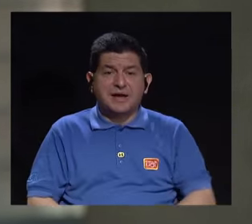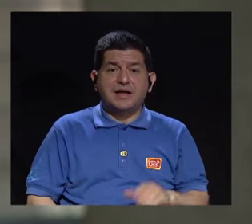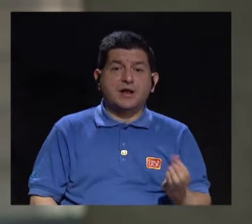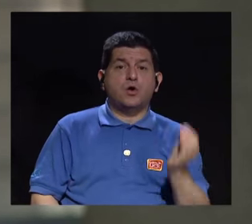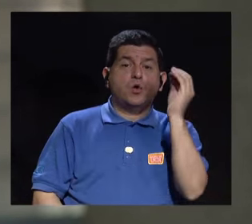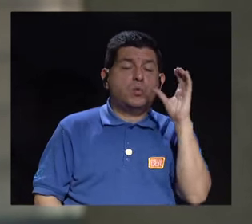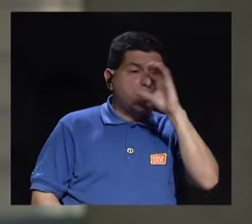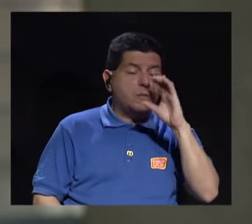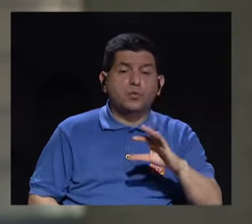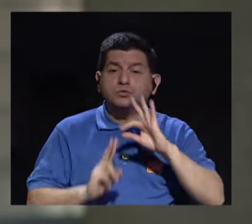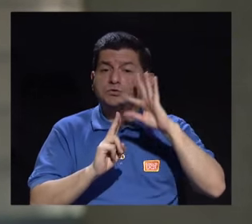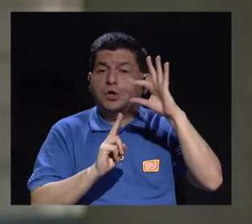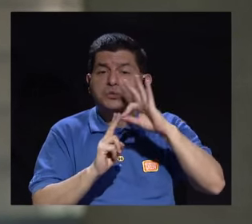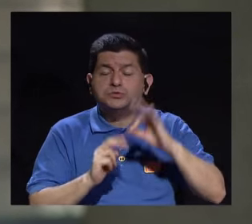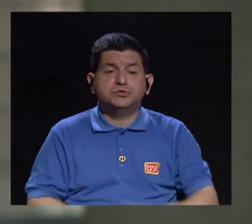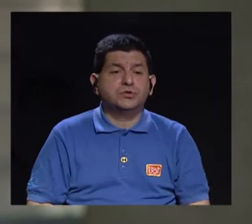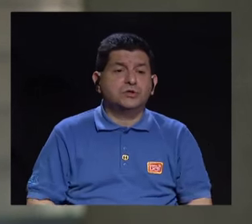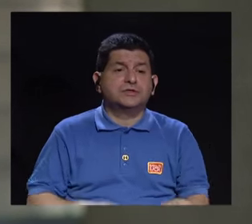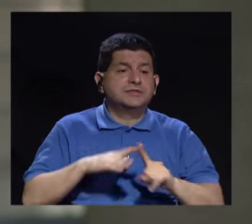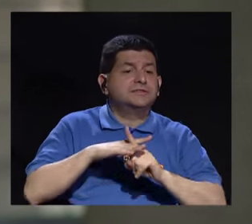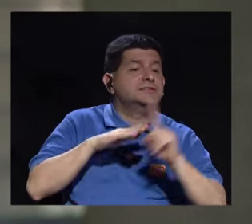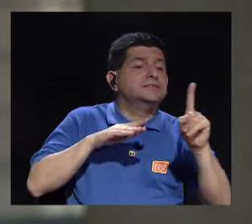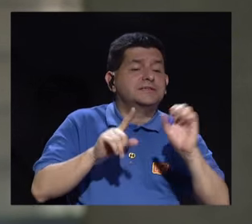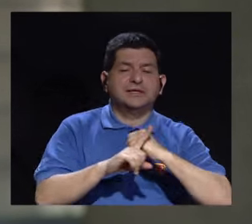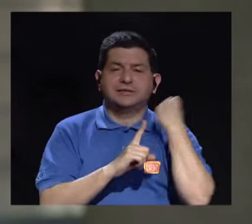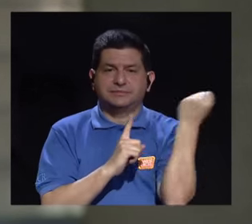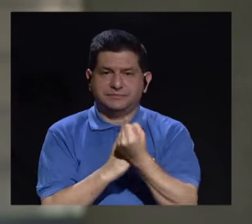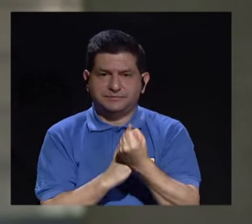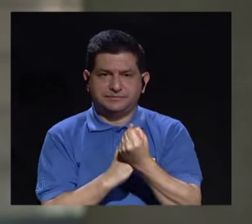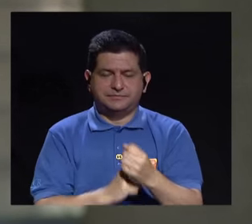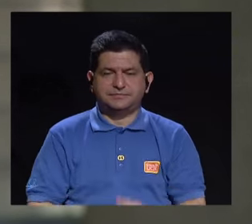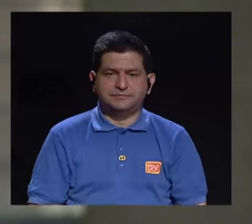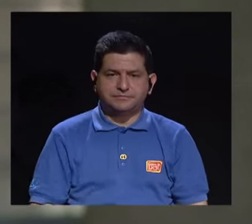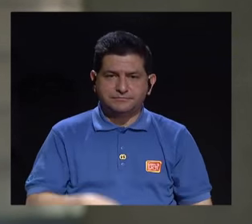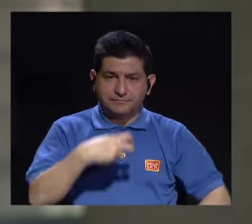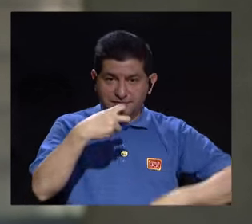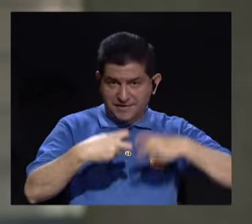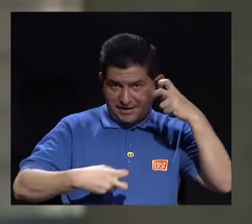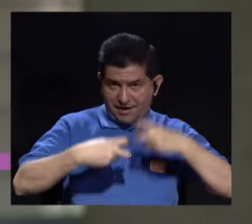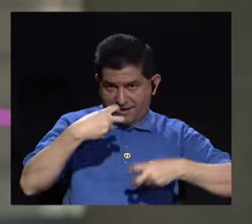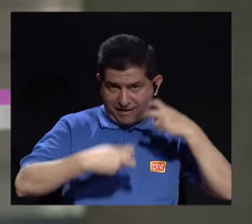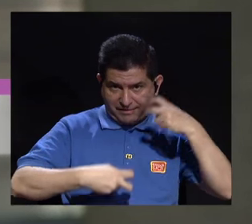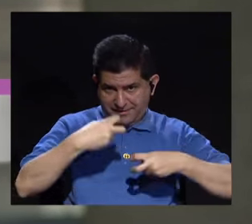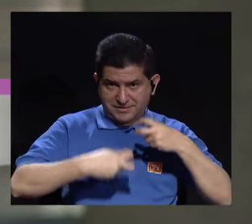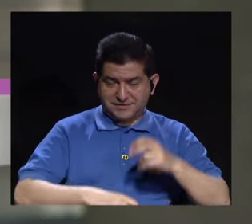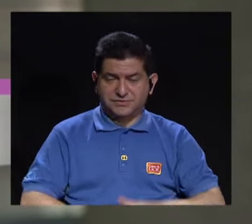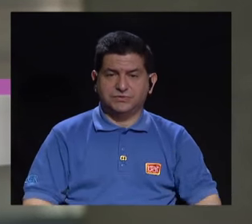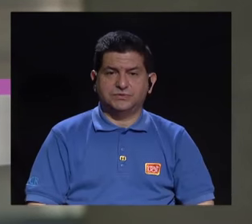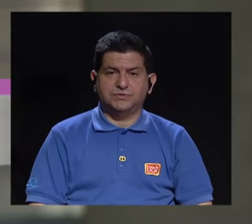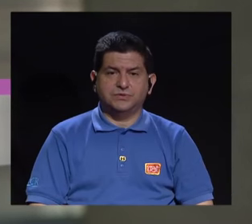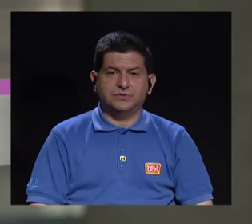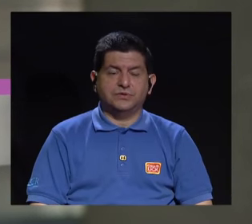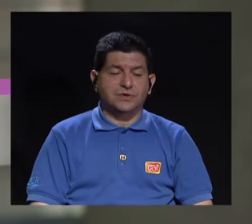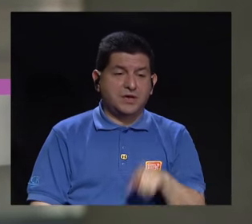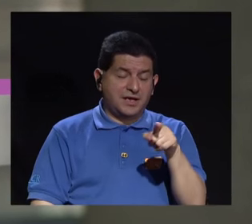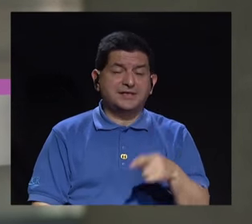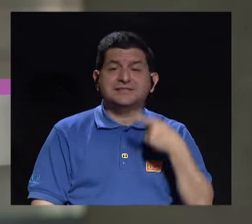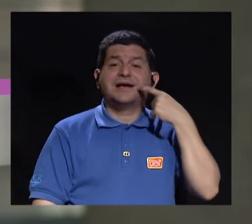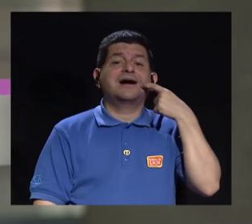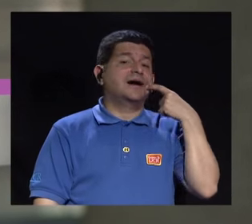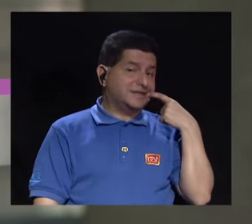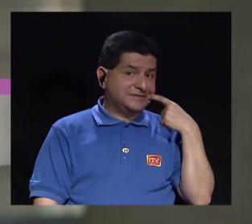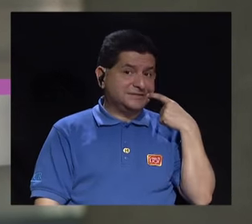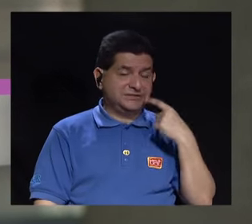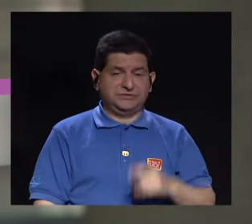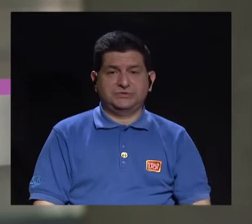posibles a esa situación. Y el trastorno, como es considerado una